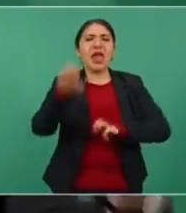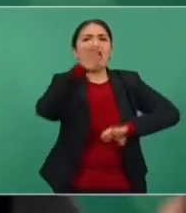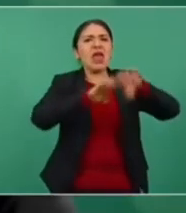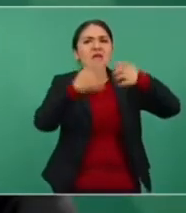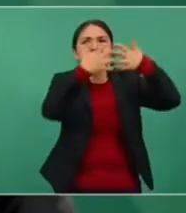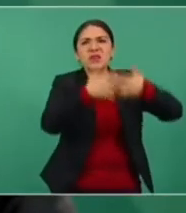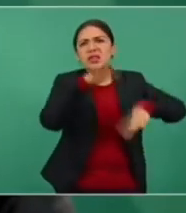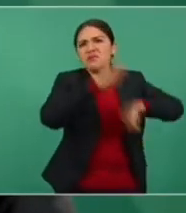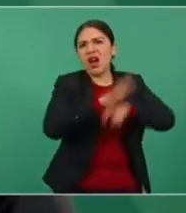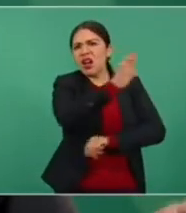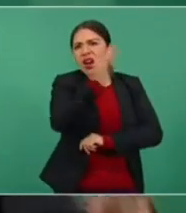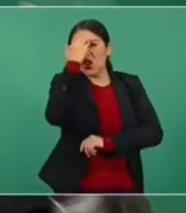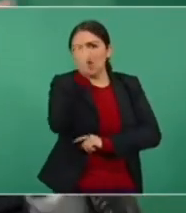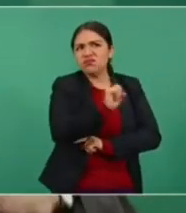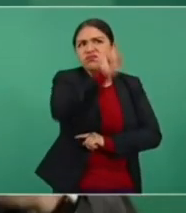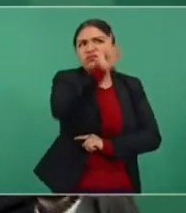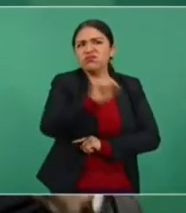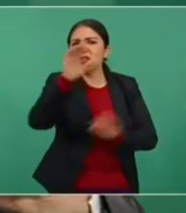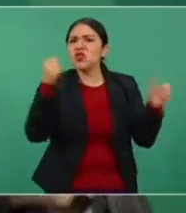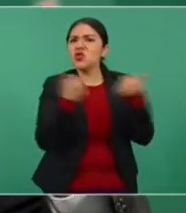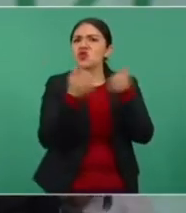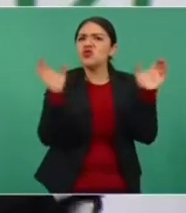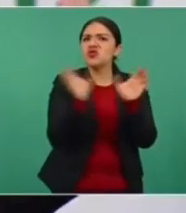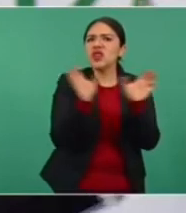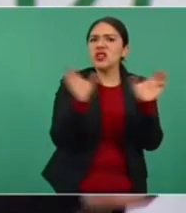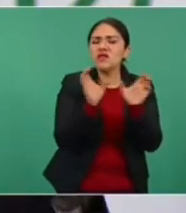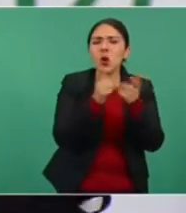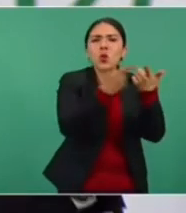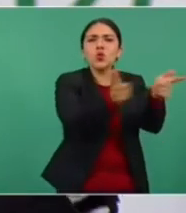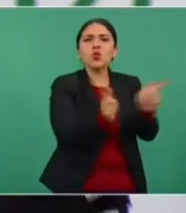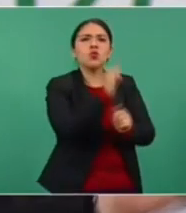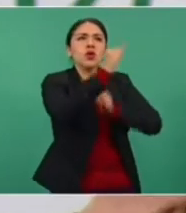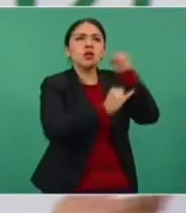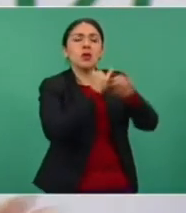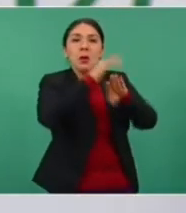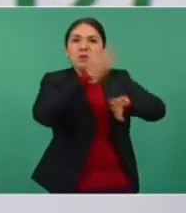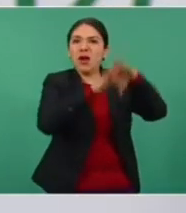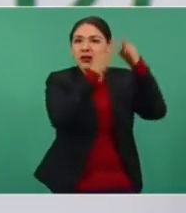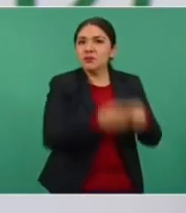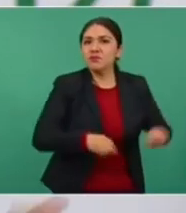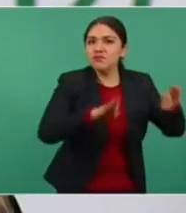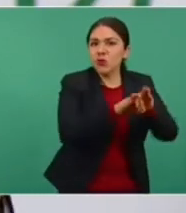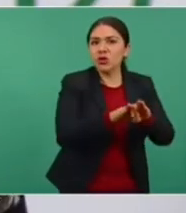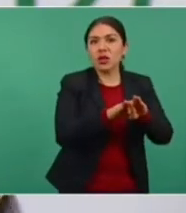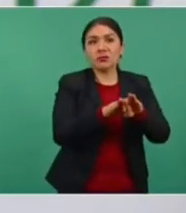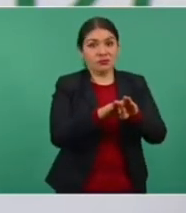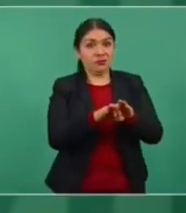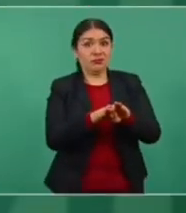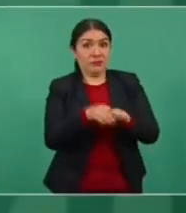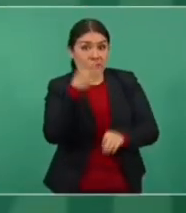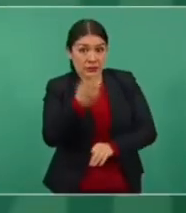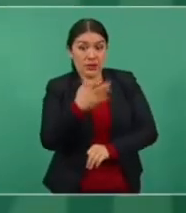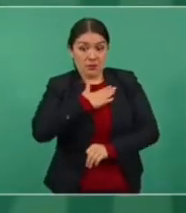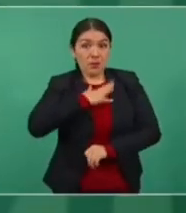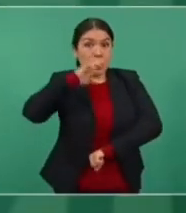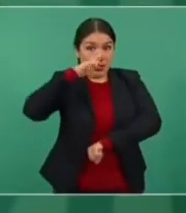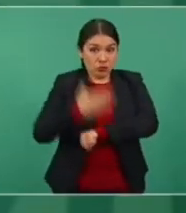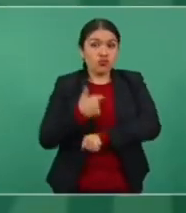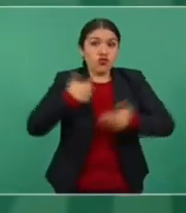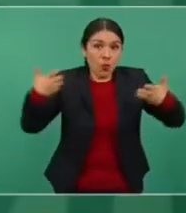reconocidas, certificación a cargo de uno de los grupos internacionales más importantes. Eso es lo que tenía que hacer el jefe de gobierno.